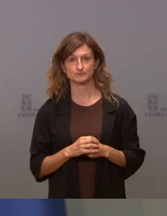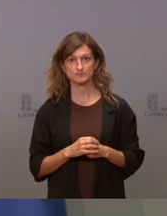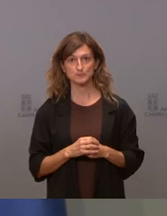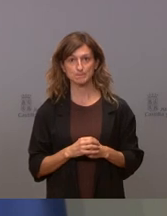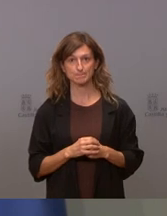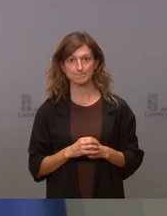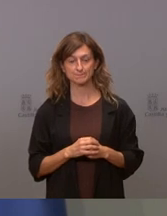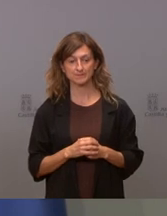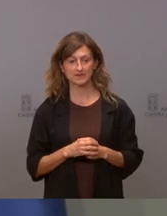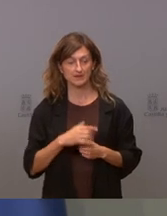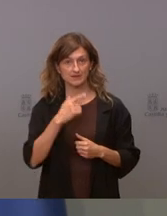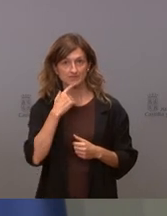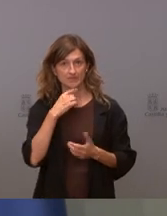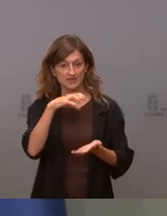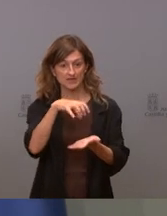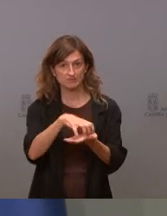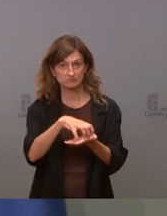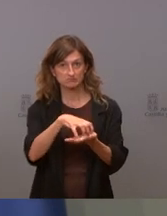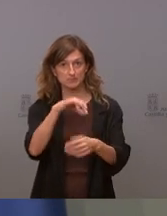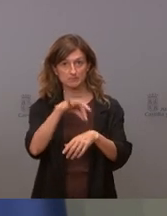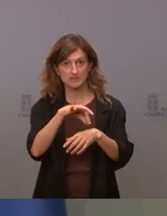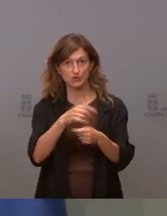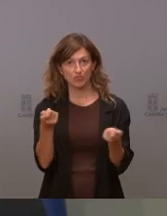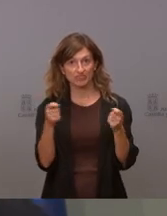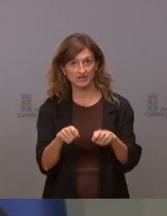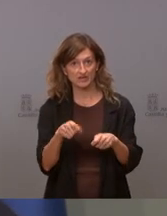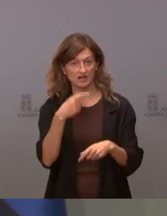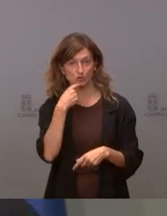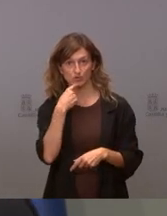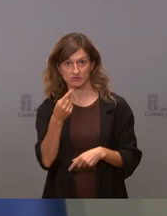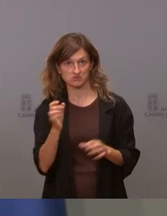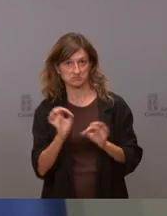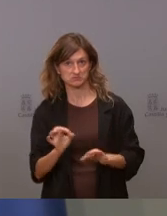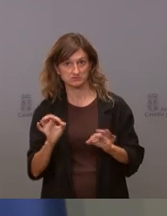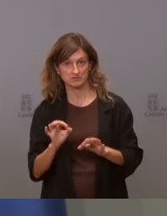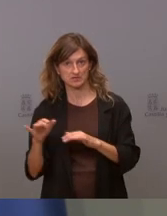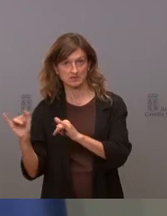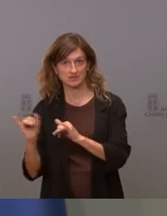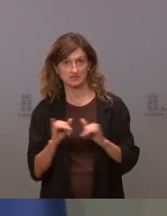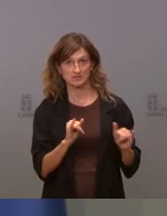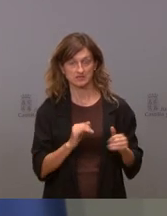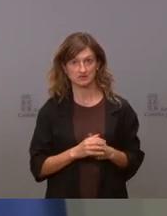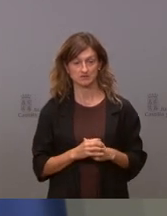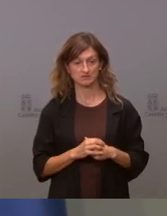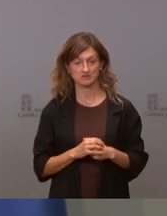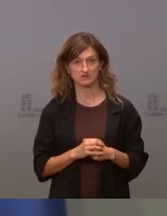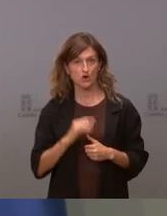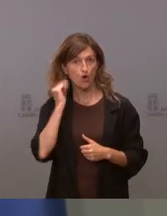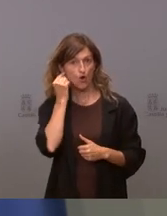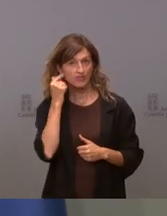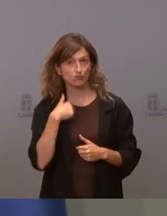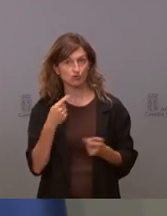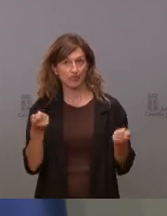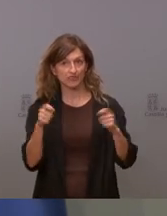es que nadie ha dicho que vayamos a cerrar consultorios que lo dice el presidente y lo he dicho yo usted no me ha ido a mí decir que voy a cerrar